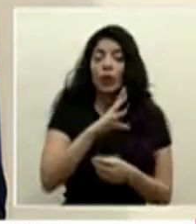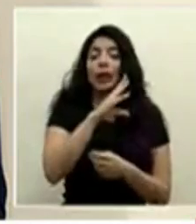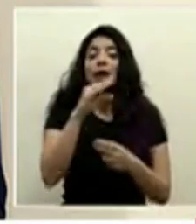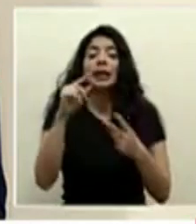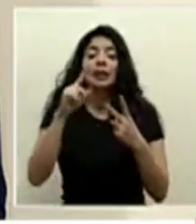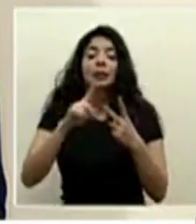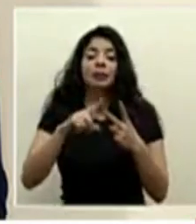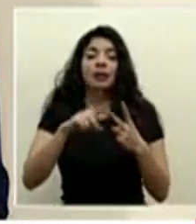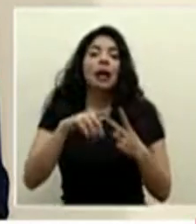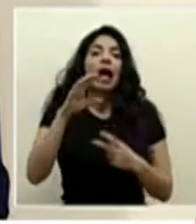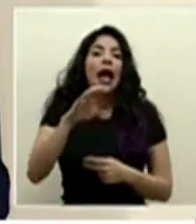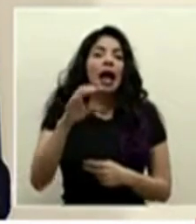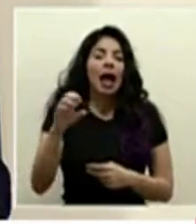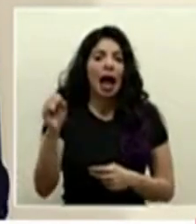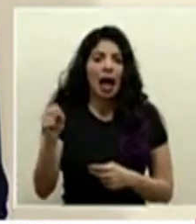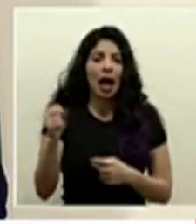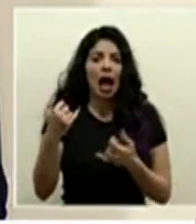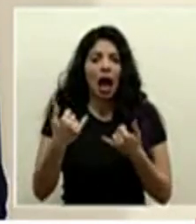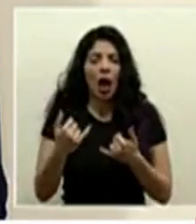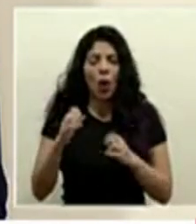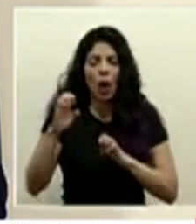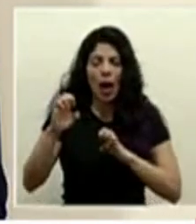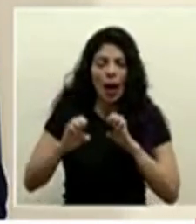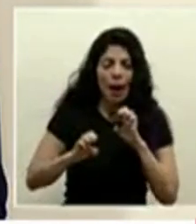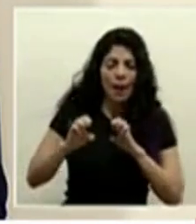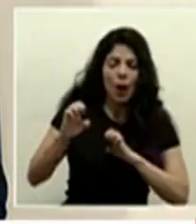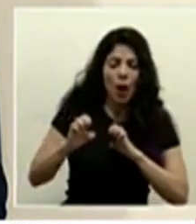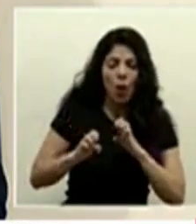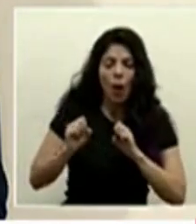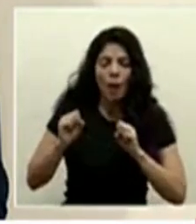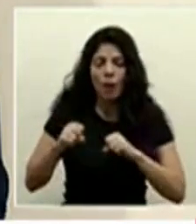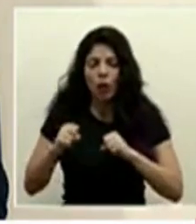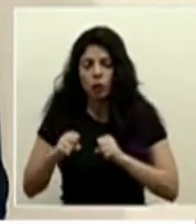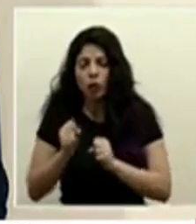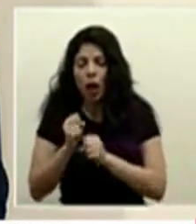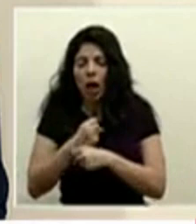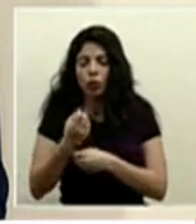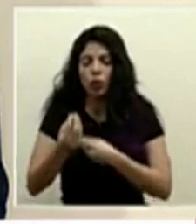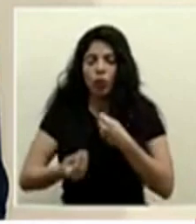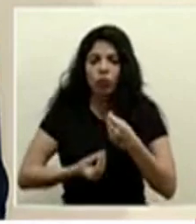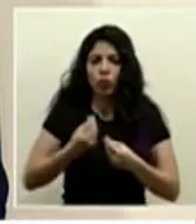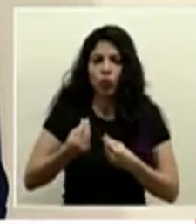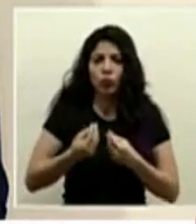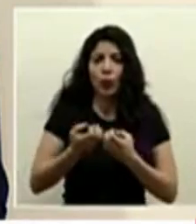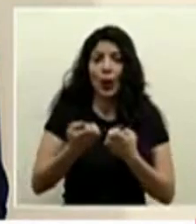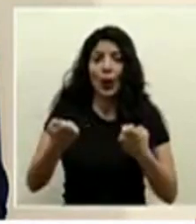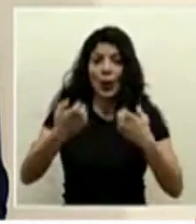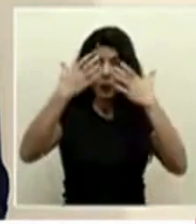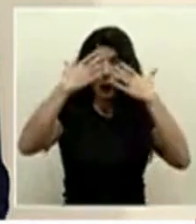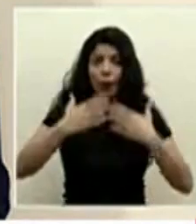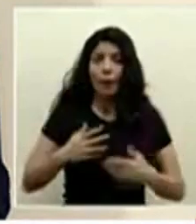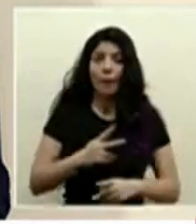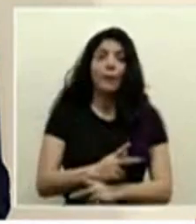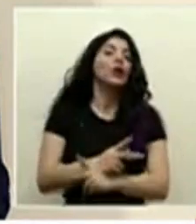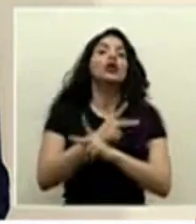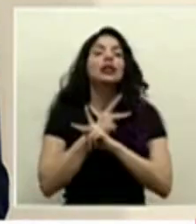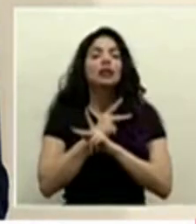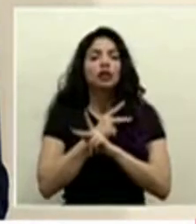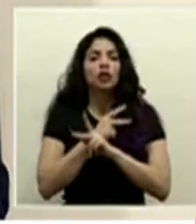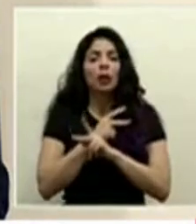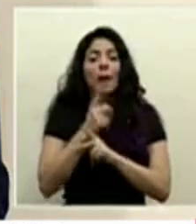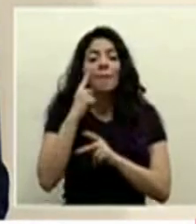caja está evaluando la posibilidad de producir equipo de protección personal en